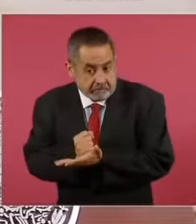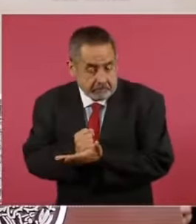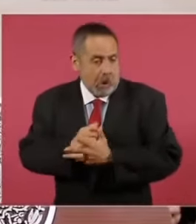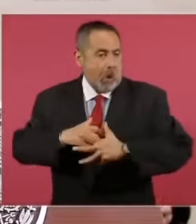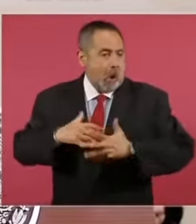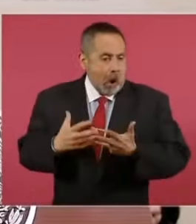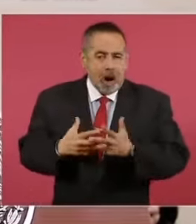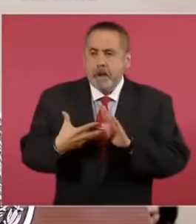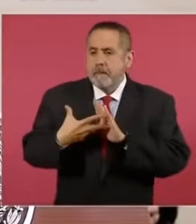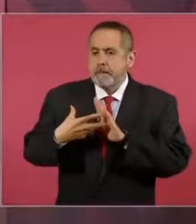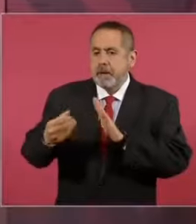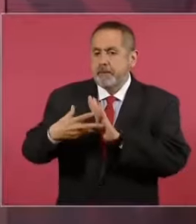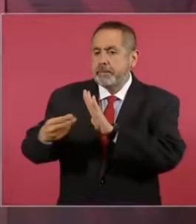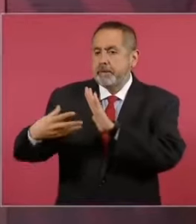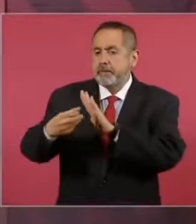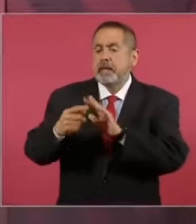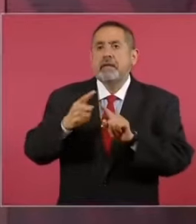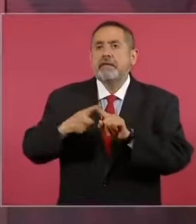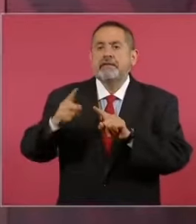estados,